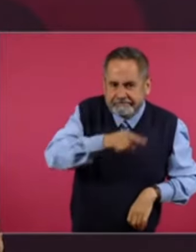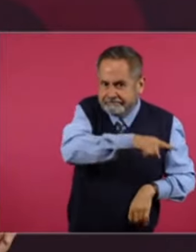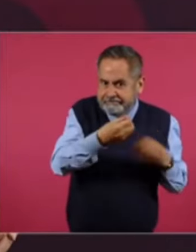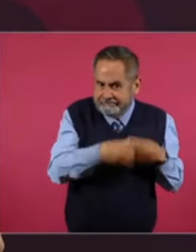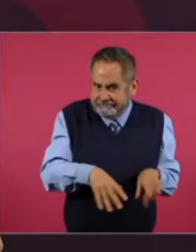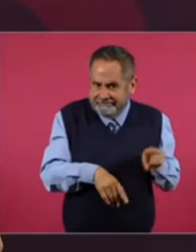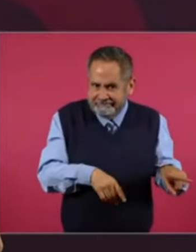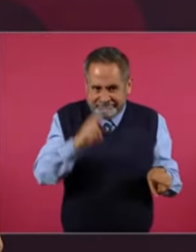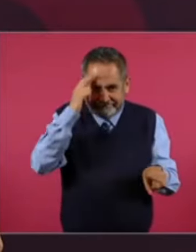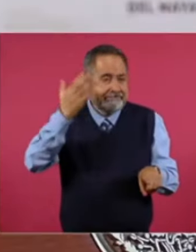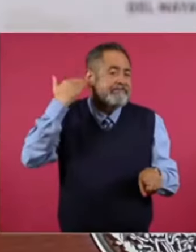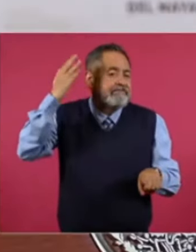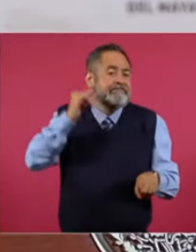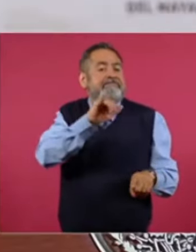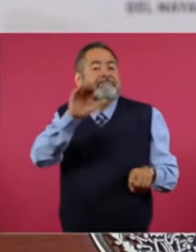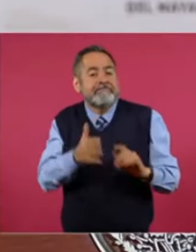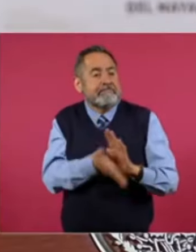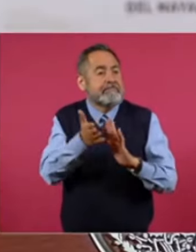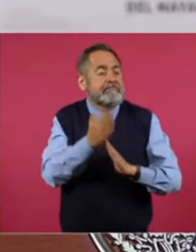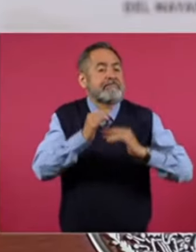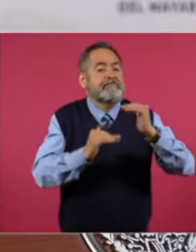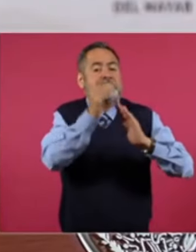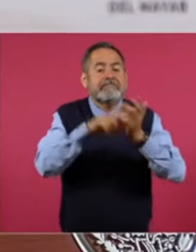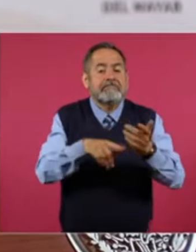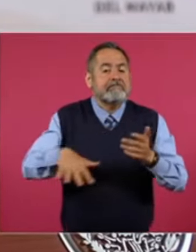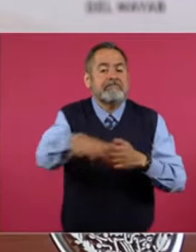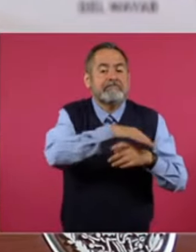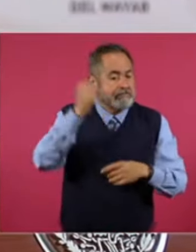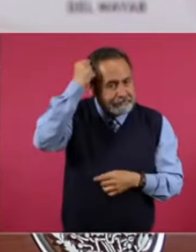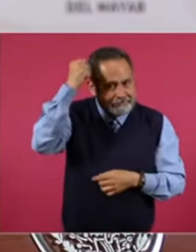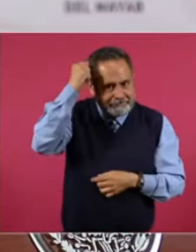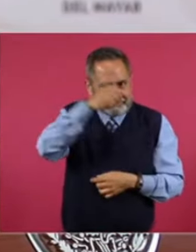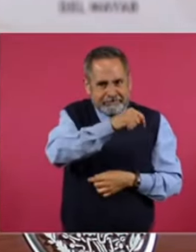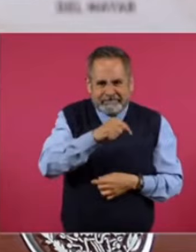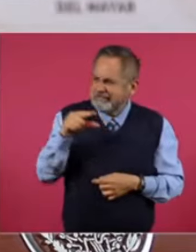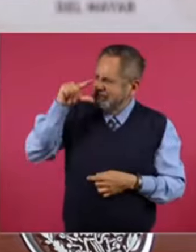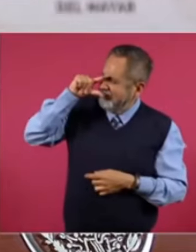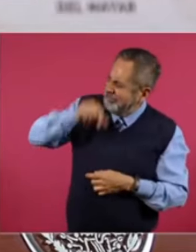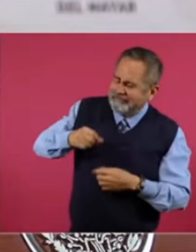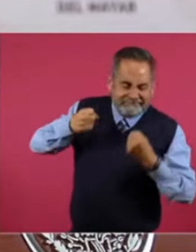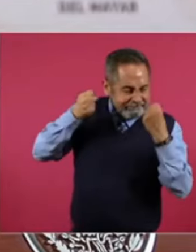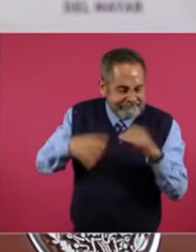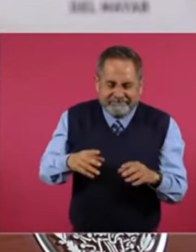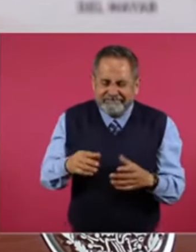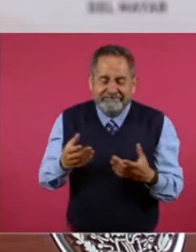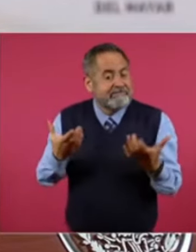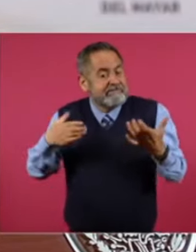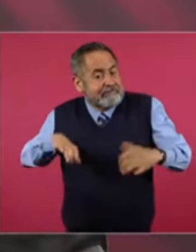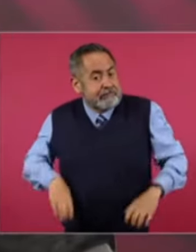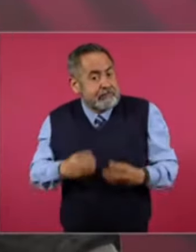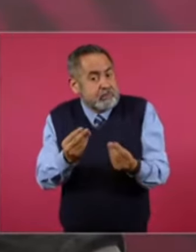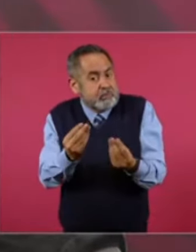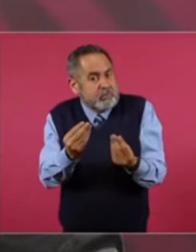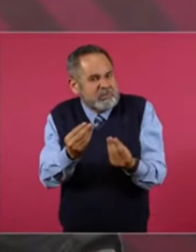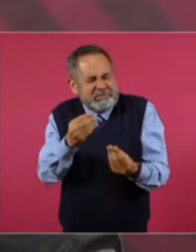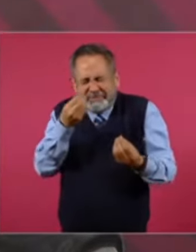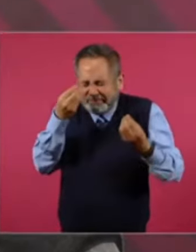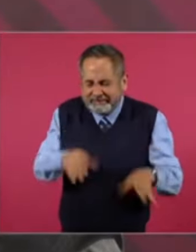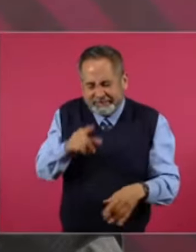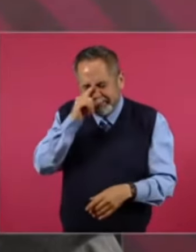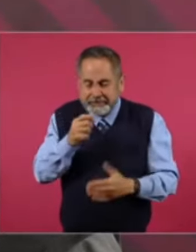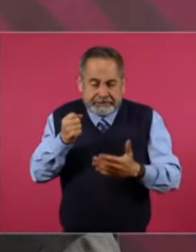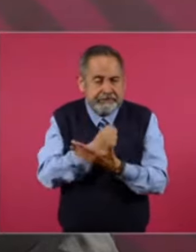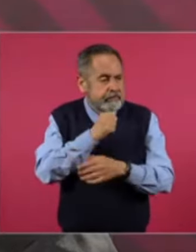Con la construcción del aeropuerto. En el lago de Texcoco. Muchísimo dinero se iban a robar. Y.